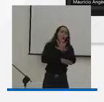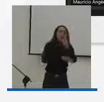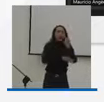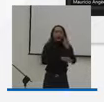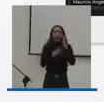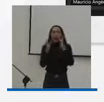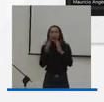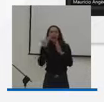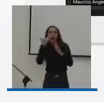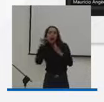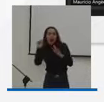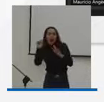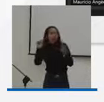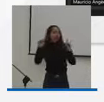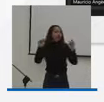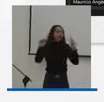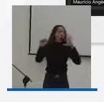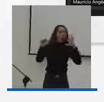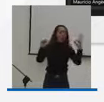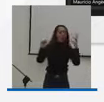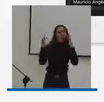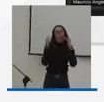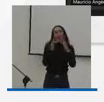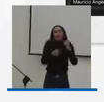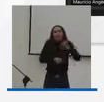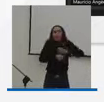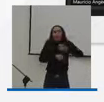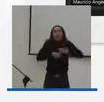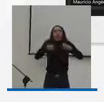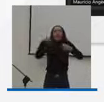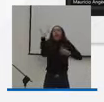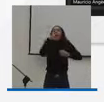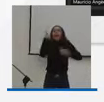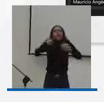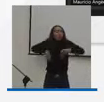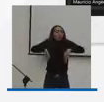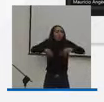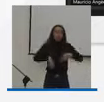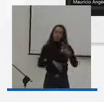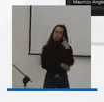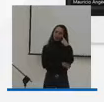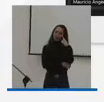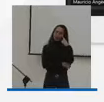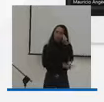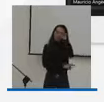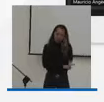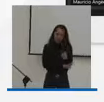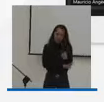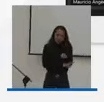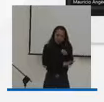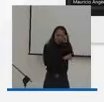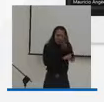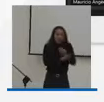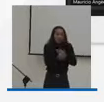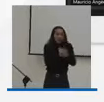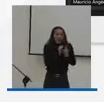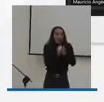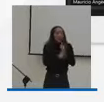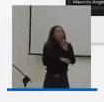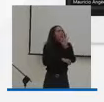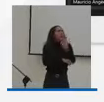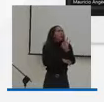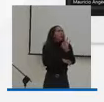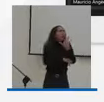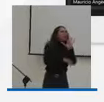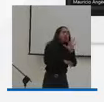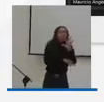eso son para las actividades clásicas. Un deportista que supere los 35 años ya para